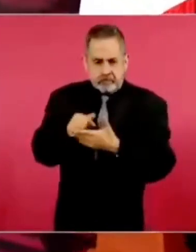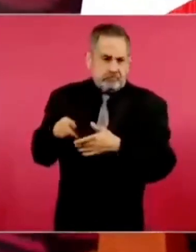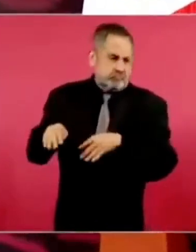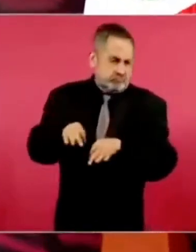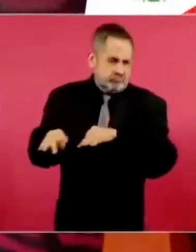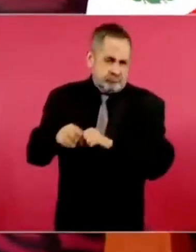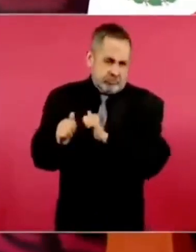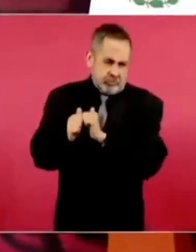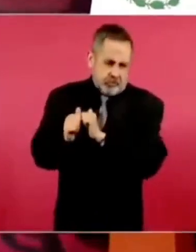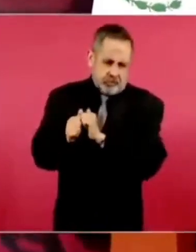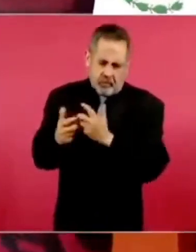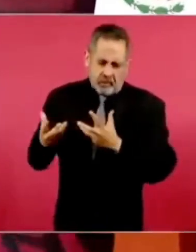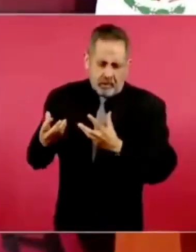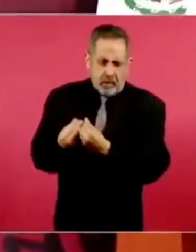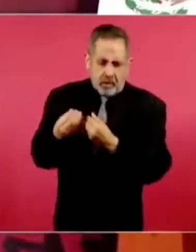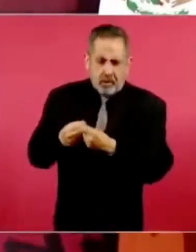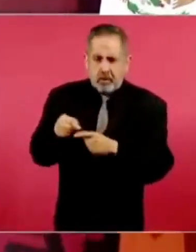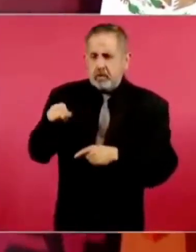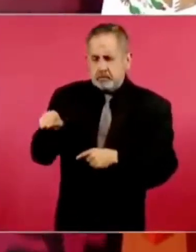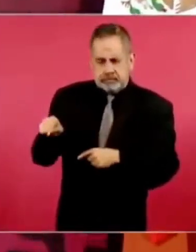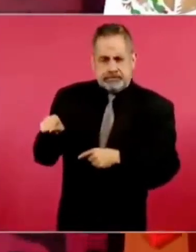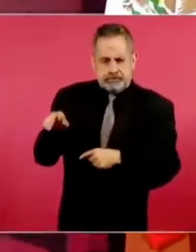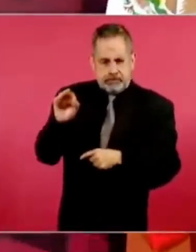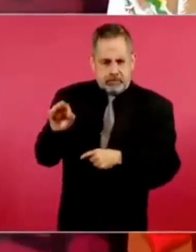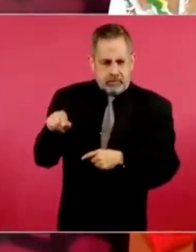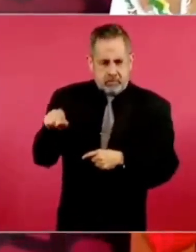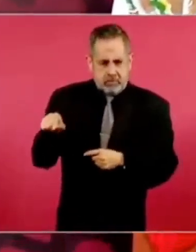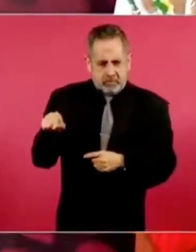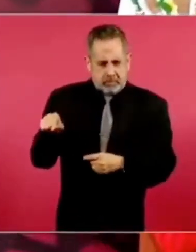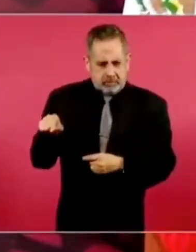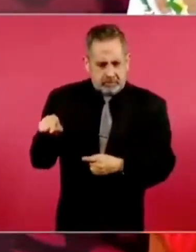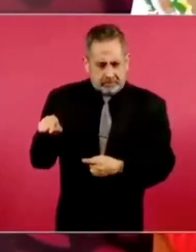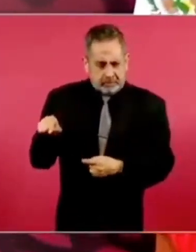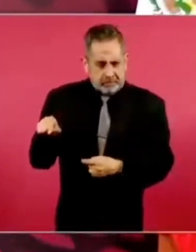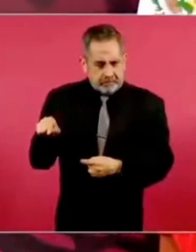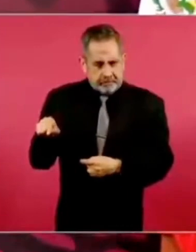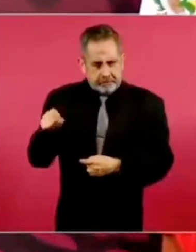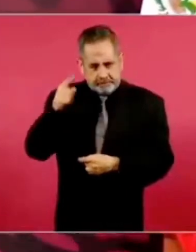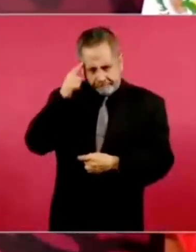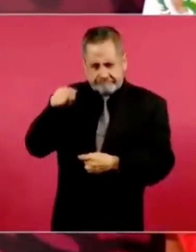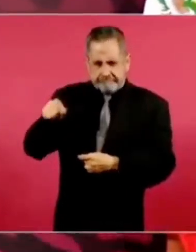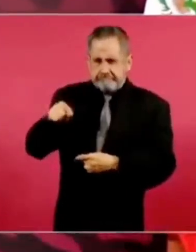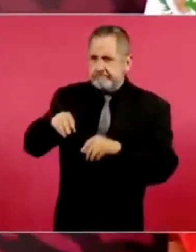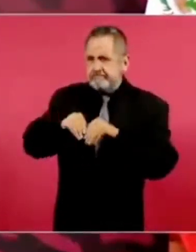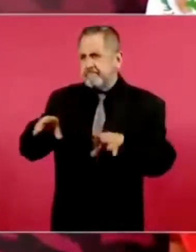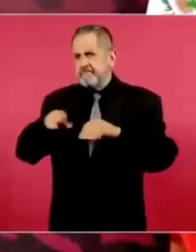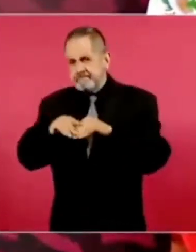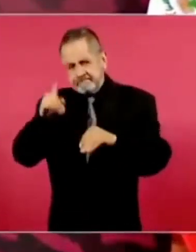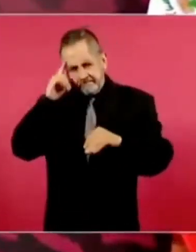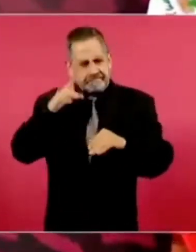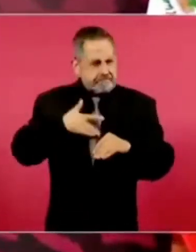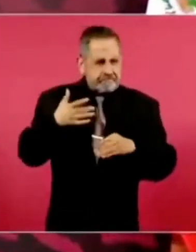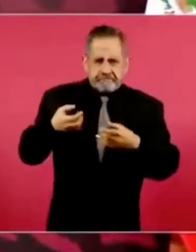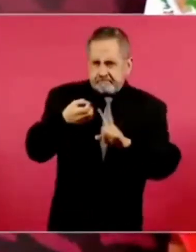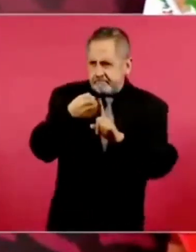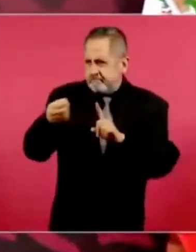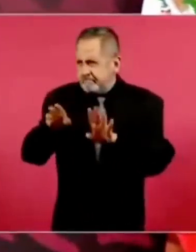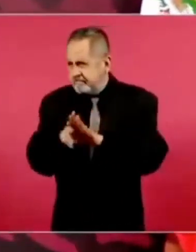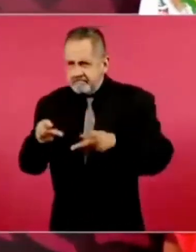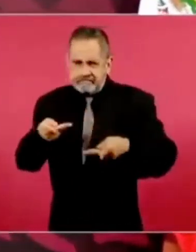juntos para hacer conciencia, organizar, al pueblo,